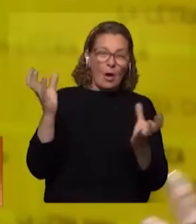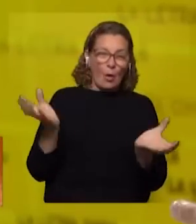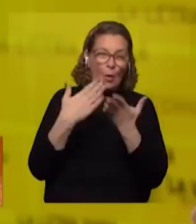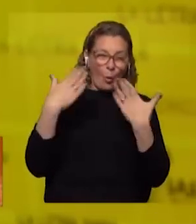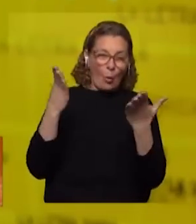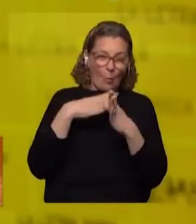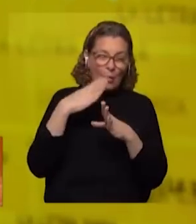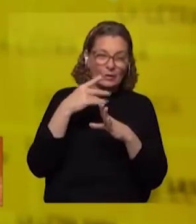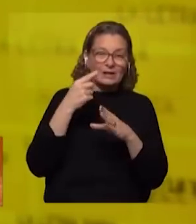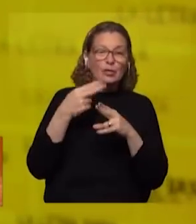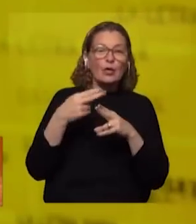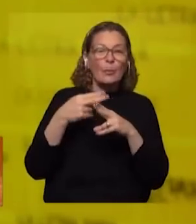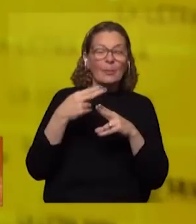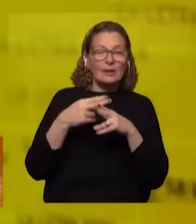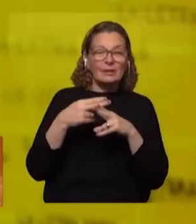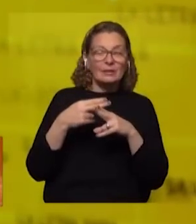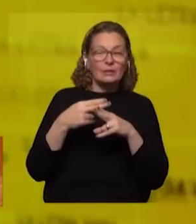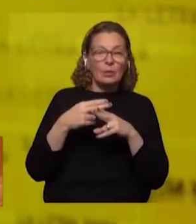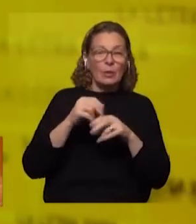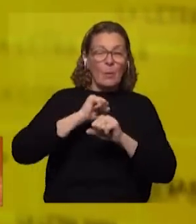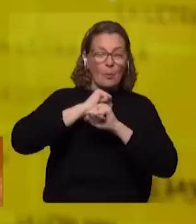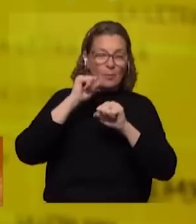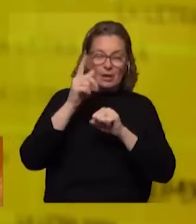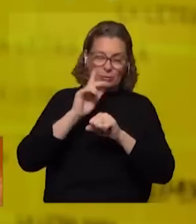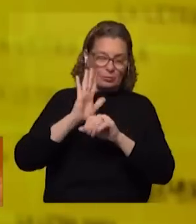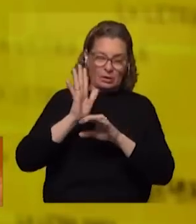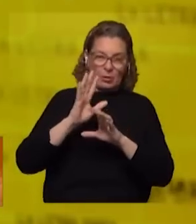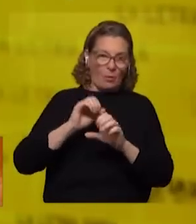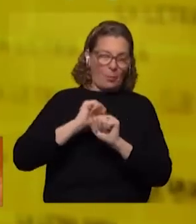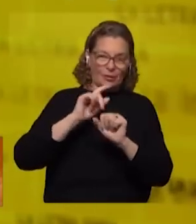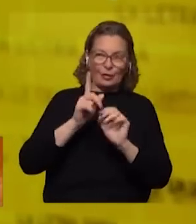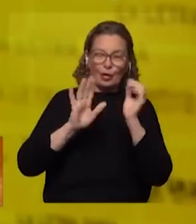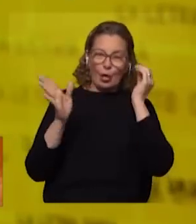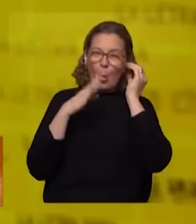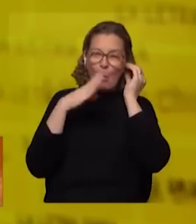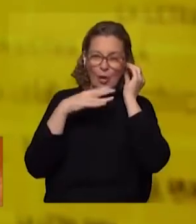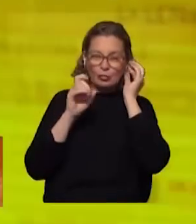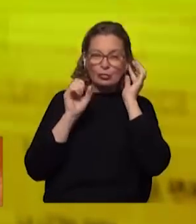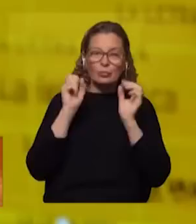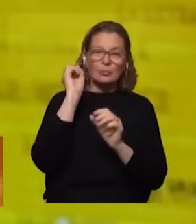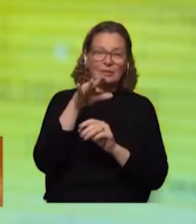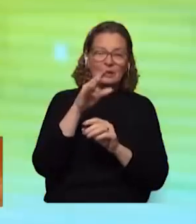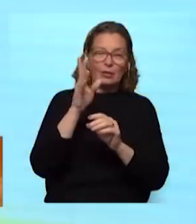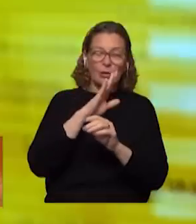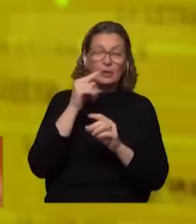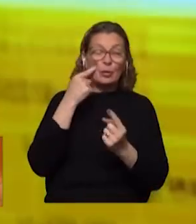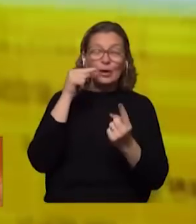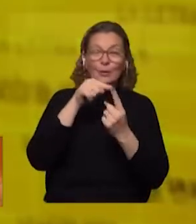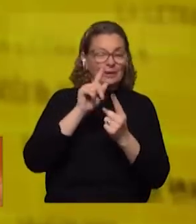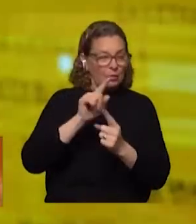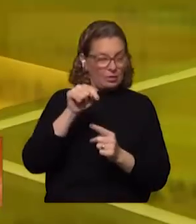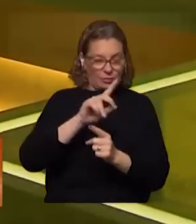es el nombre coloquial, bomba no es porque no es un explosivo, digamos, pero bueno, el artefacto de humo no es ese el centro de la cosa,